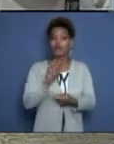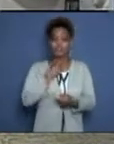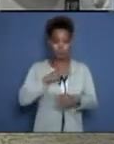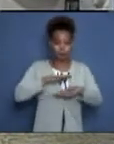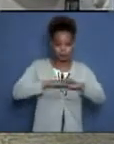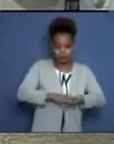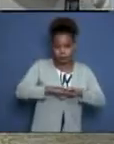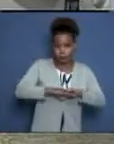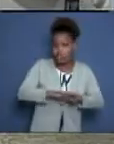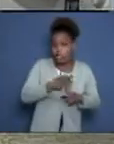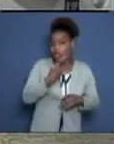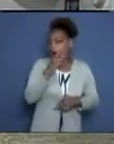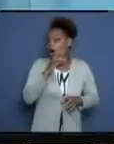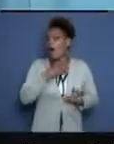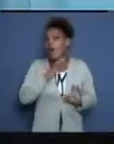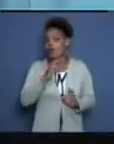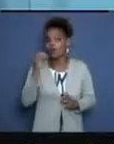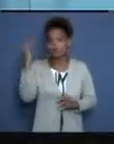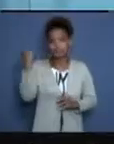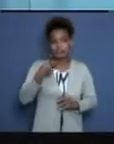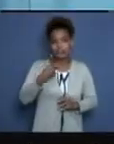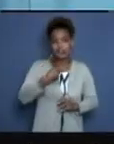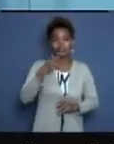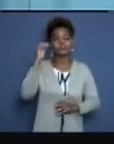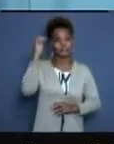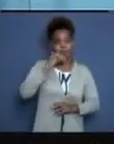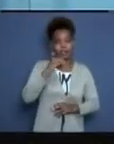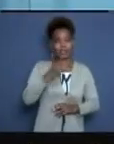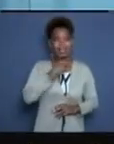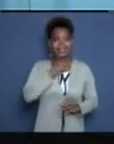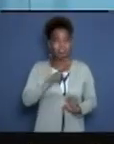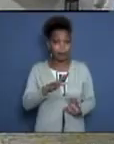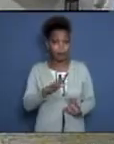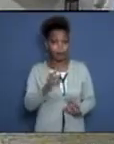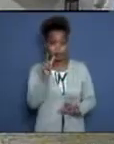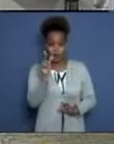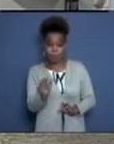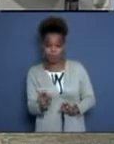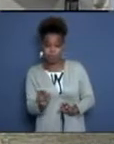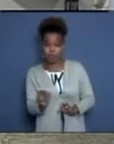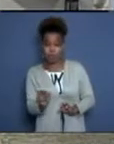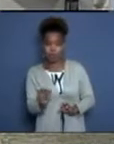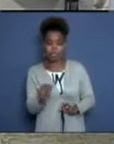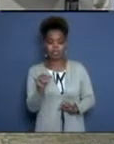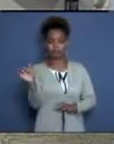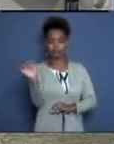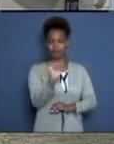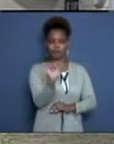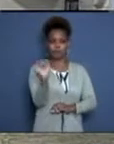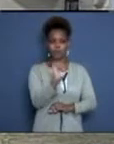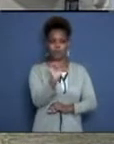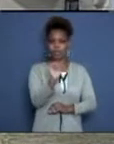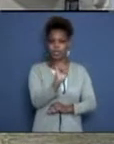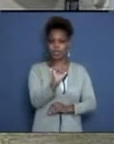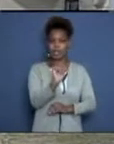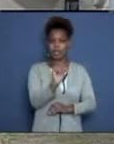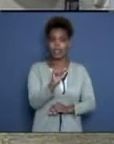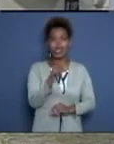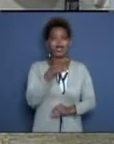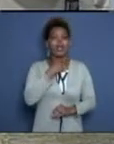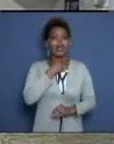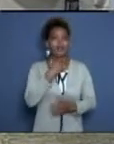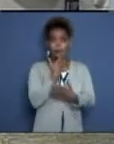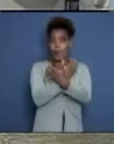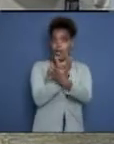momentos están trabajando solos. Es decir, que ellos pueden asistir a un paciente en un momento que... decir, el paciente que ellos van a trasladar no es un paciente que tenga